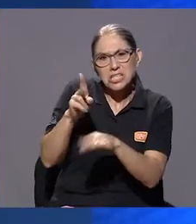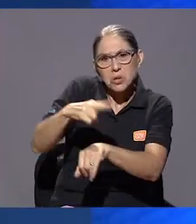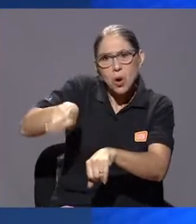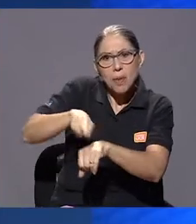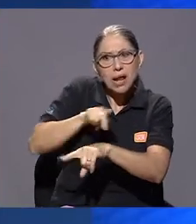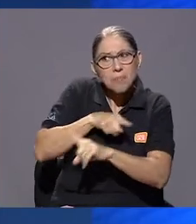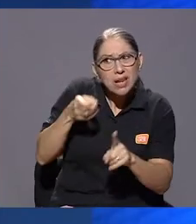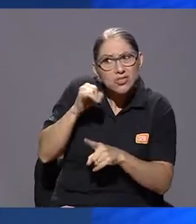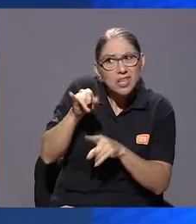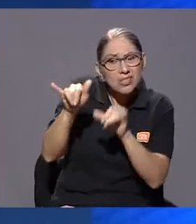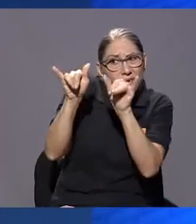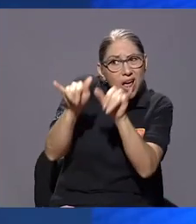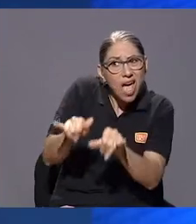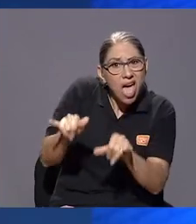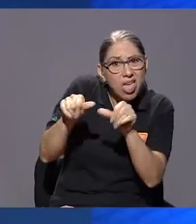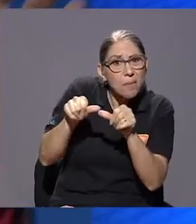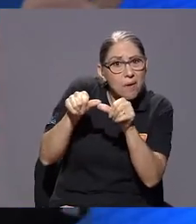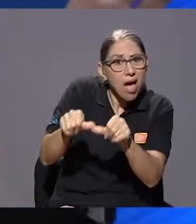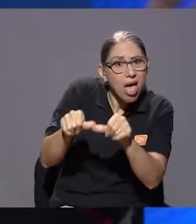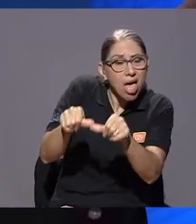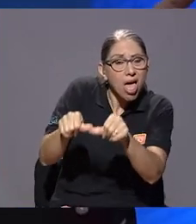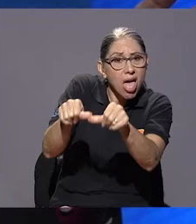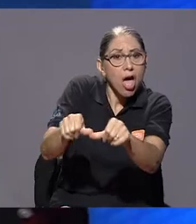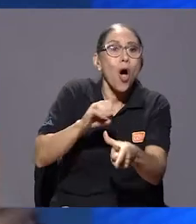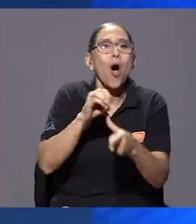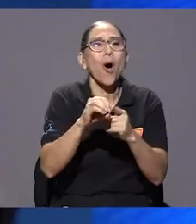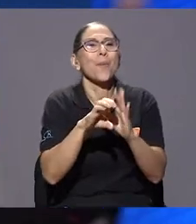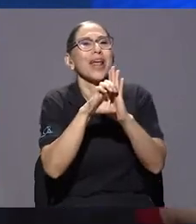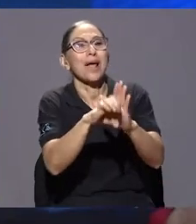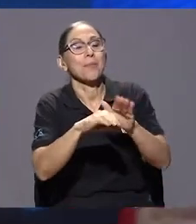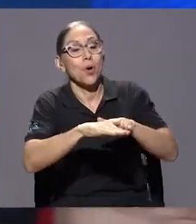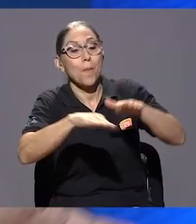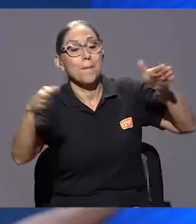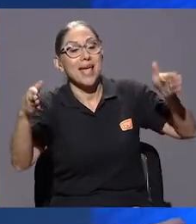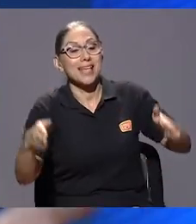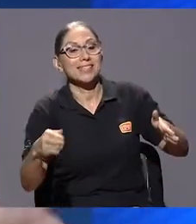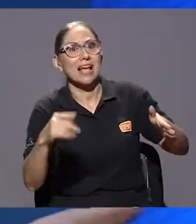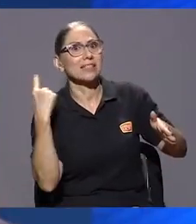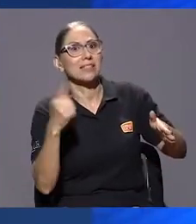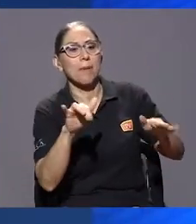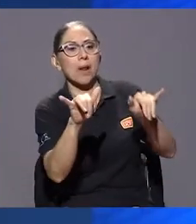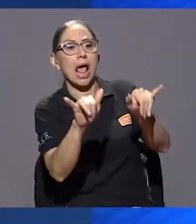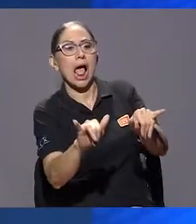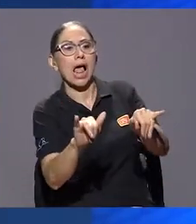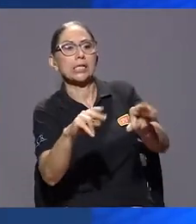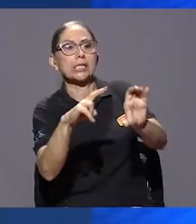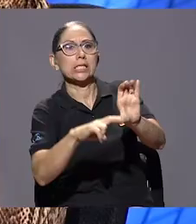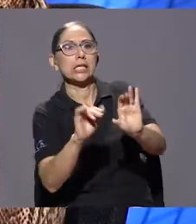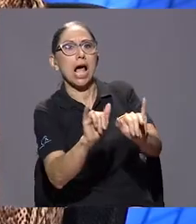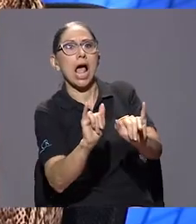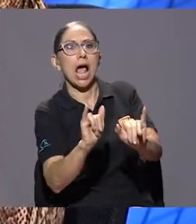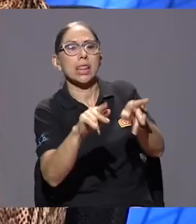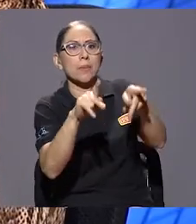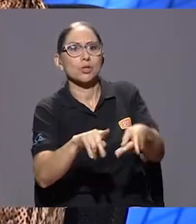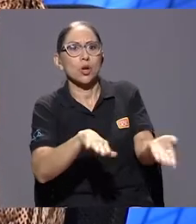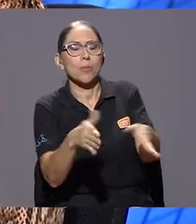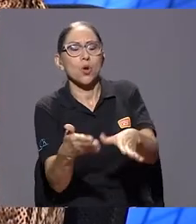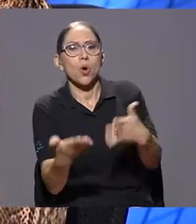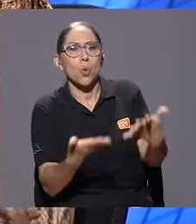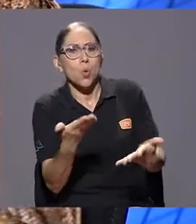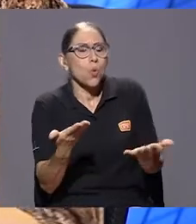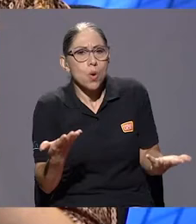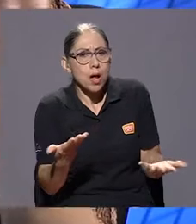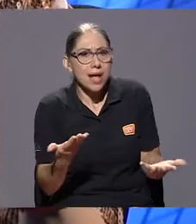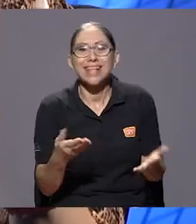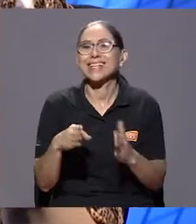sigue teniendo su espacio en la mesa o sigue como siempre está con nosotros, no sé cómo interpretar eso. Sí, eso es importante. Si por